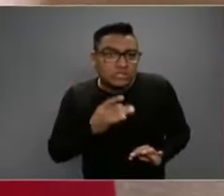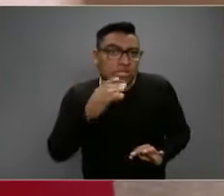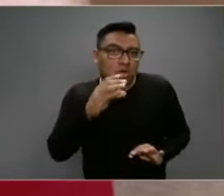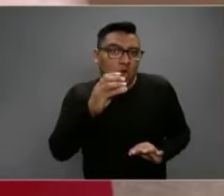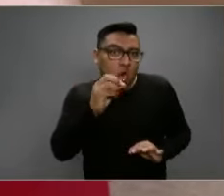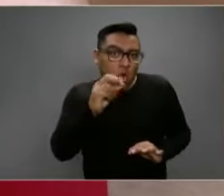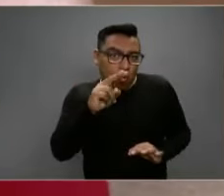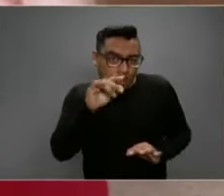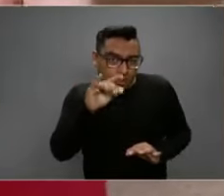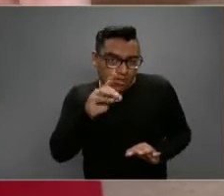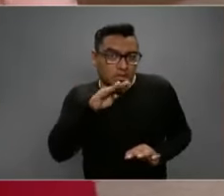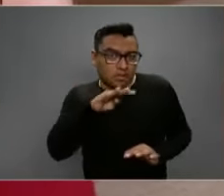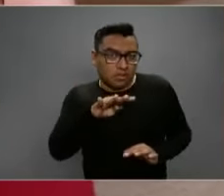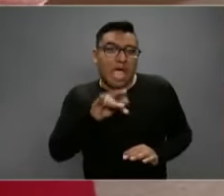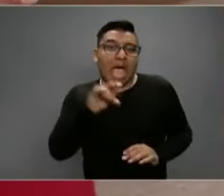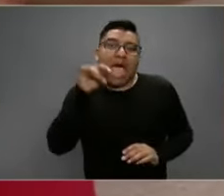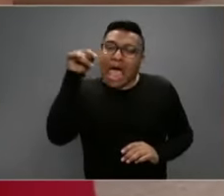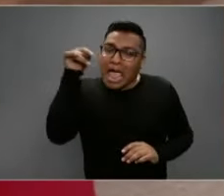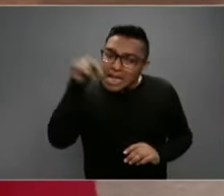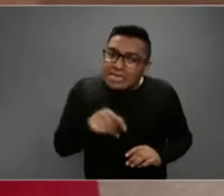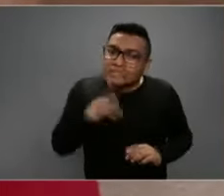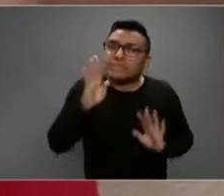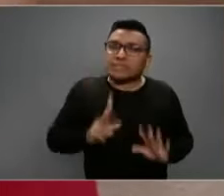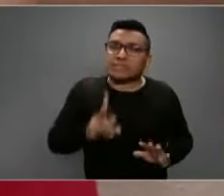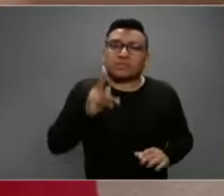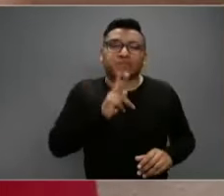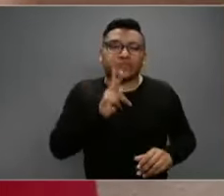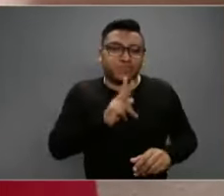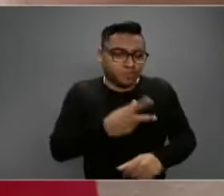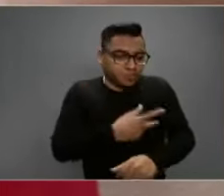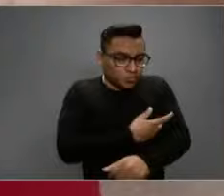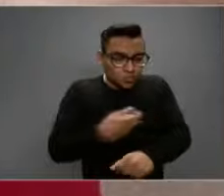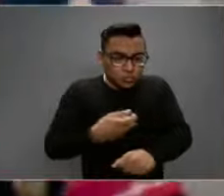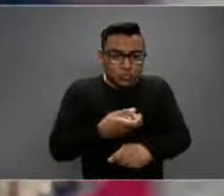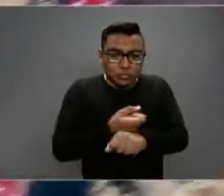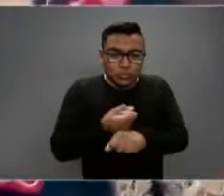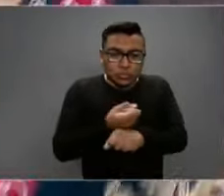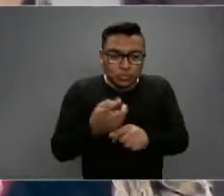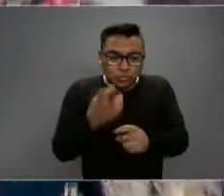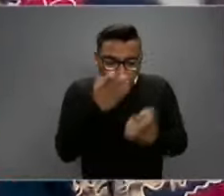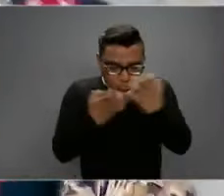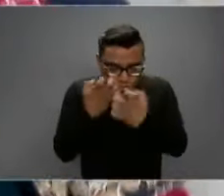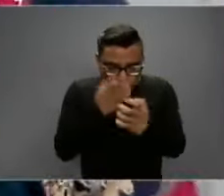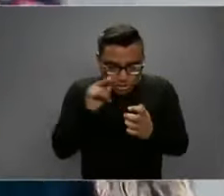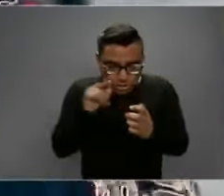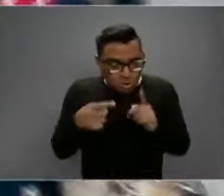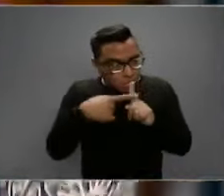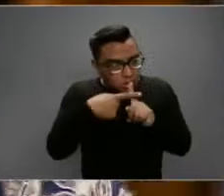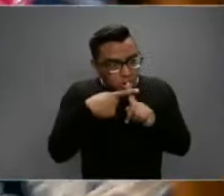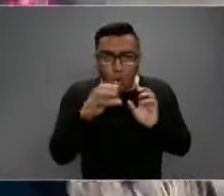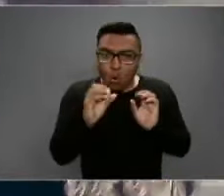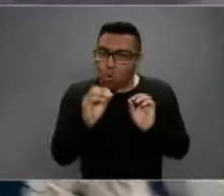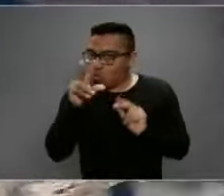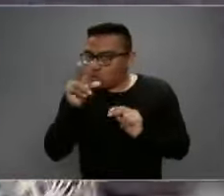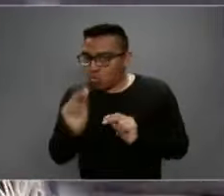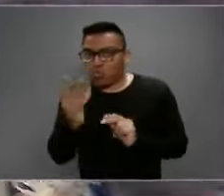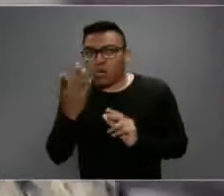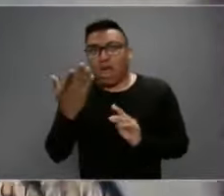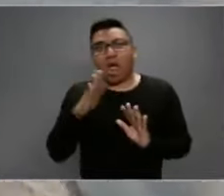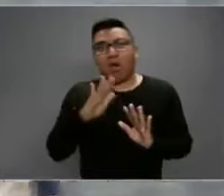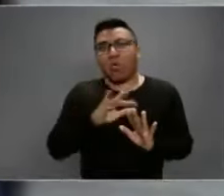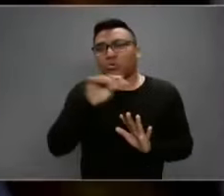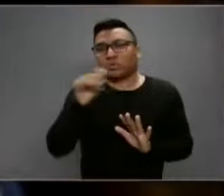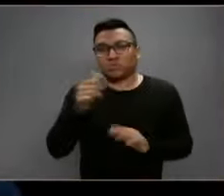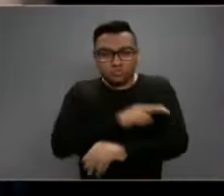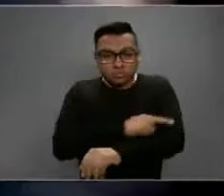-19, en ese momento se le toma la prueba para saber si es positivo o no. Y entonces tomar otras medidas de